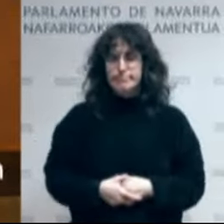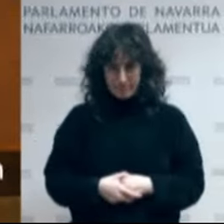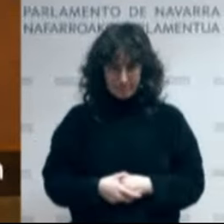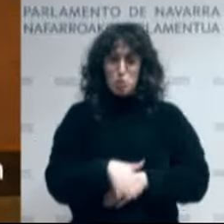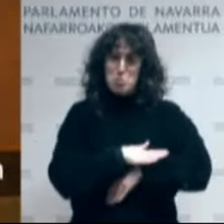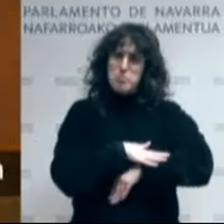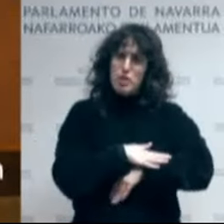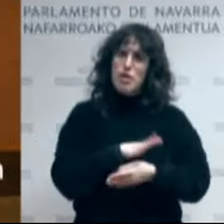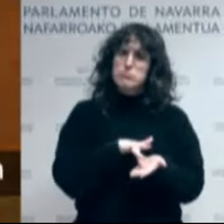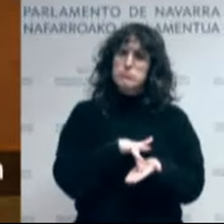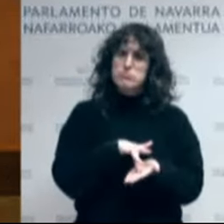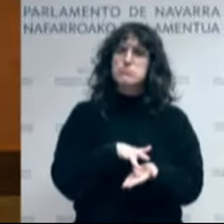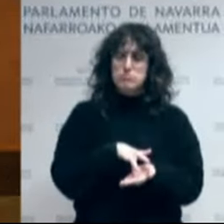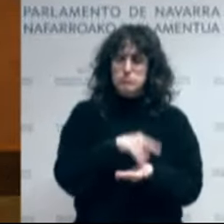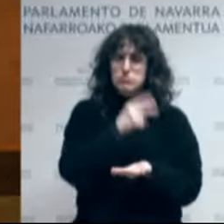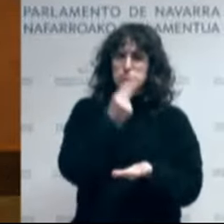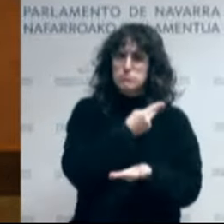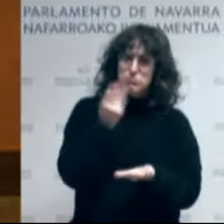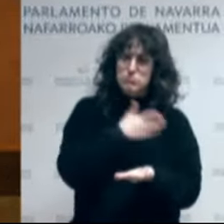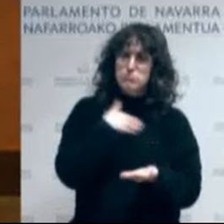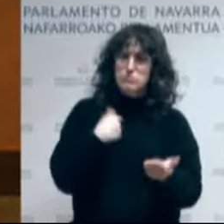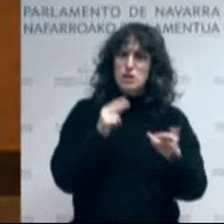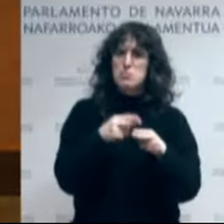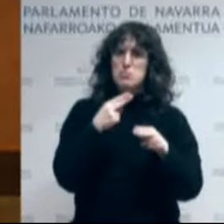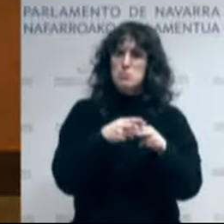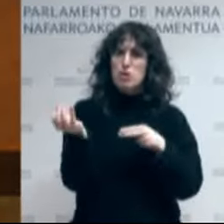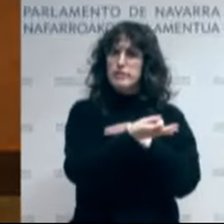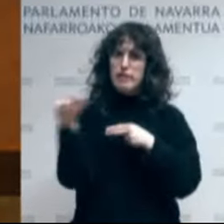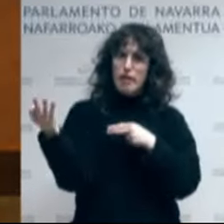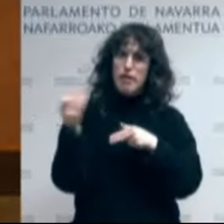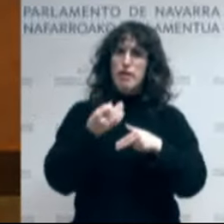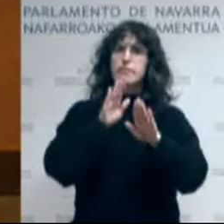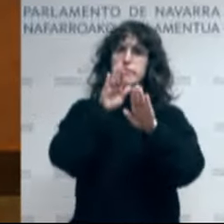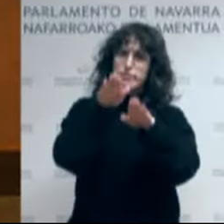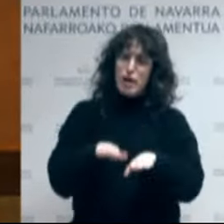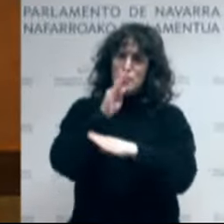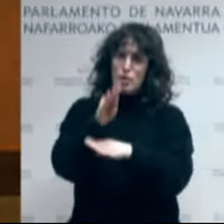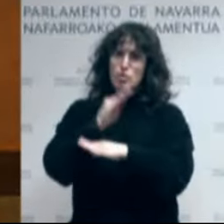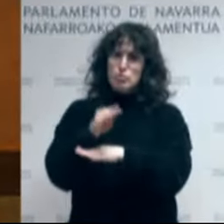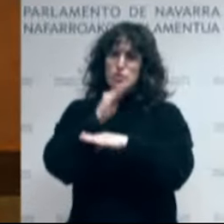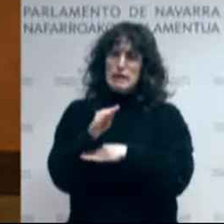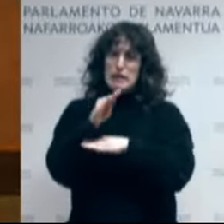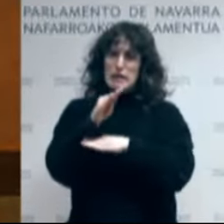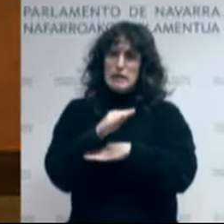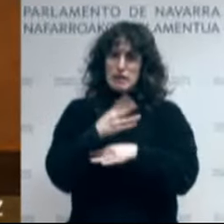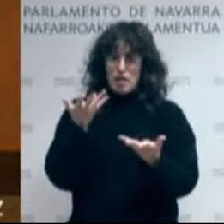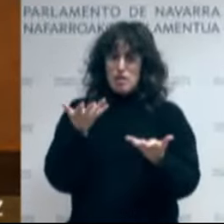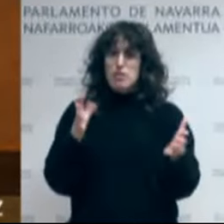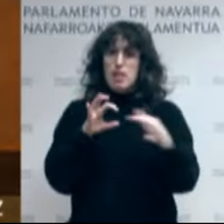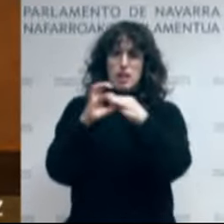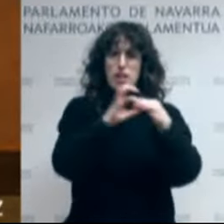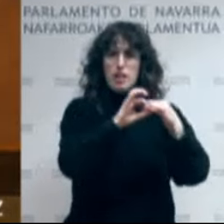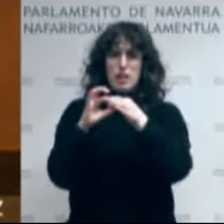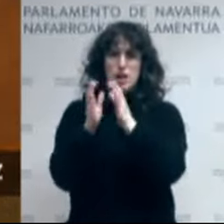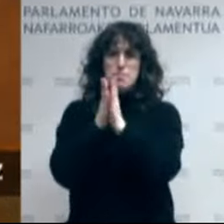comprometido a desarrollar una política eficaz en favor de los cuidados que se sume al pacto foral de los cuidados. Y